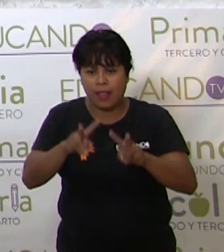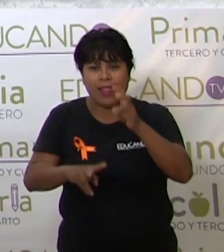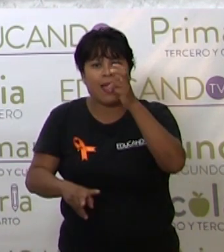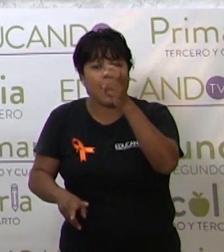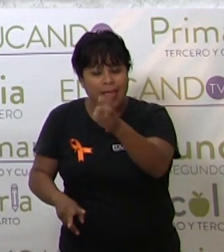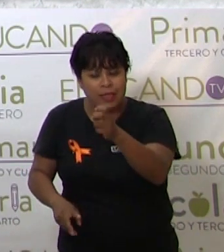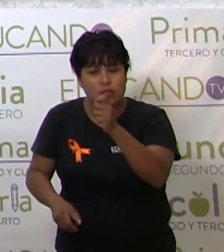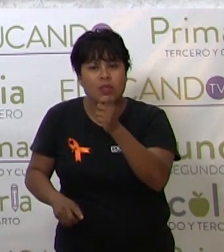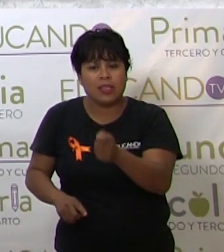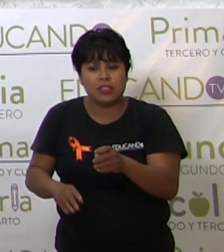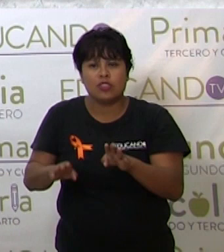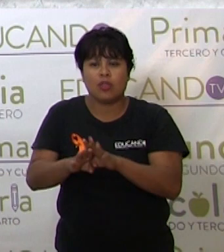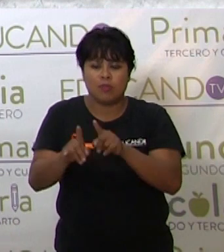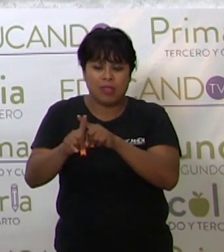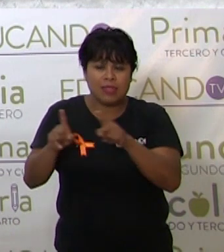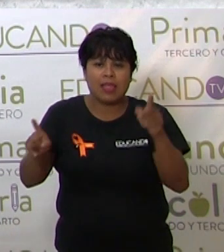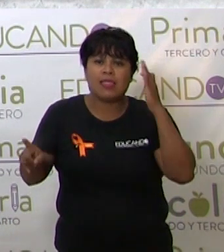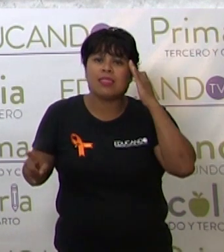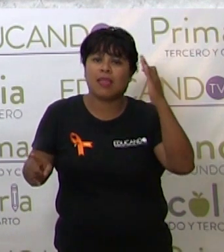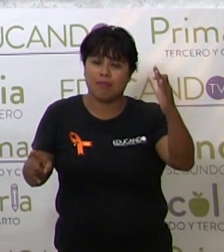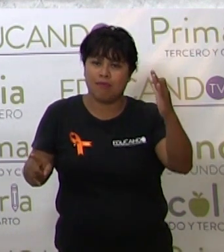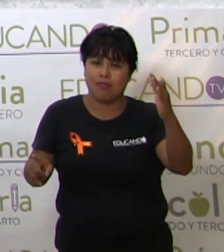función de una línea de tiempo.